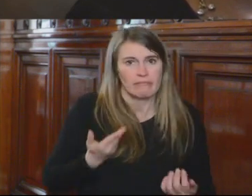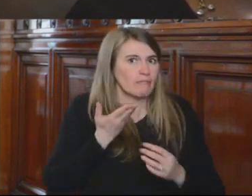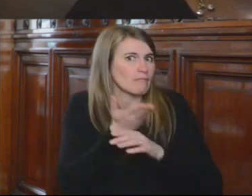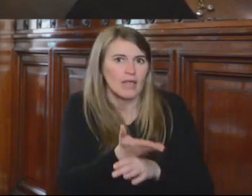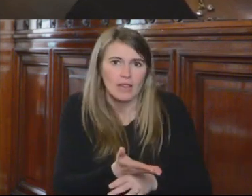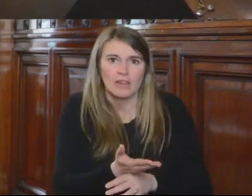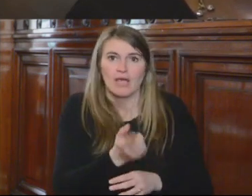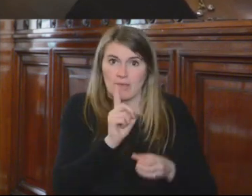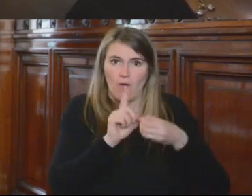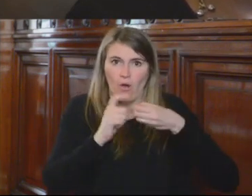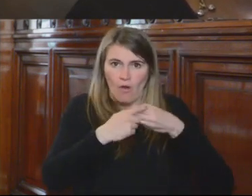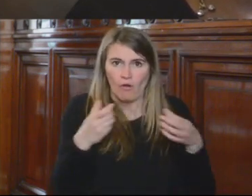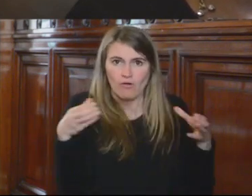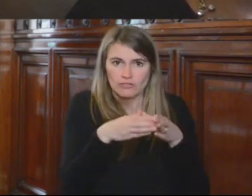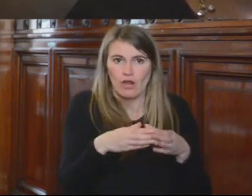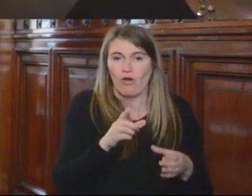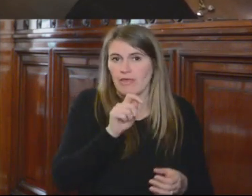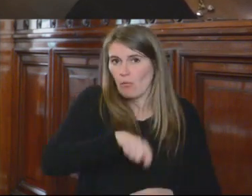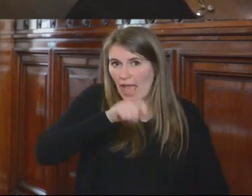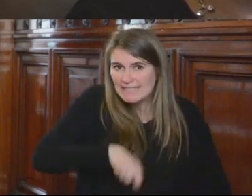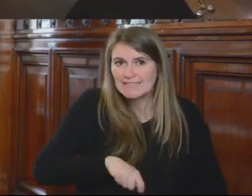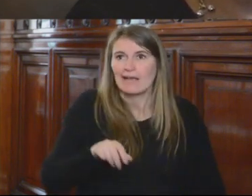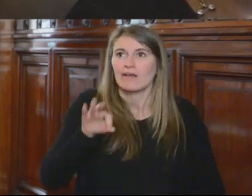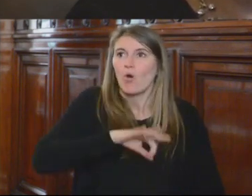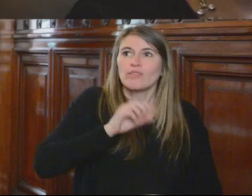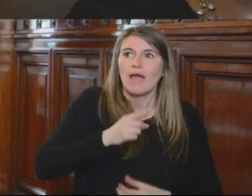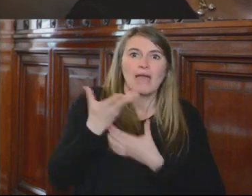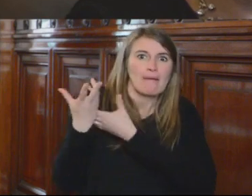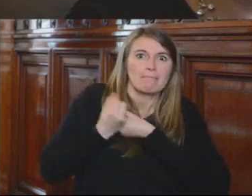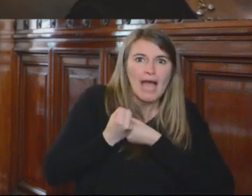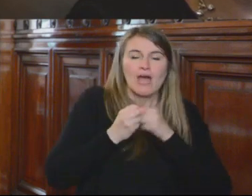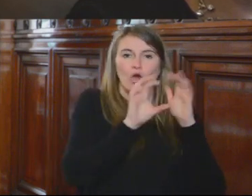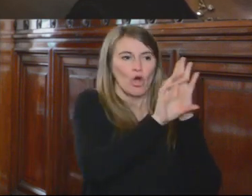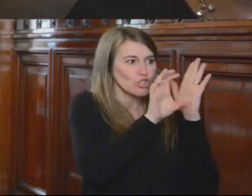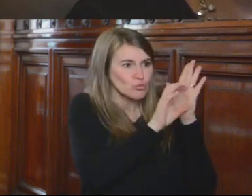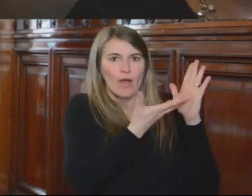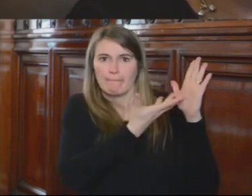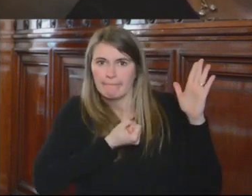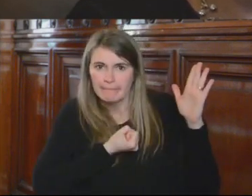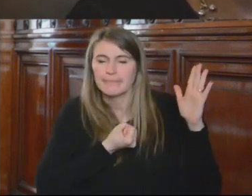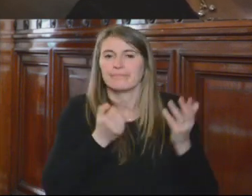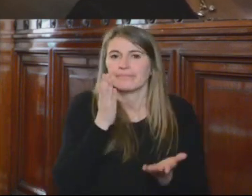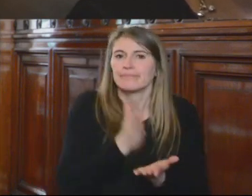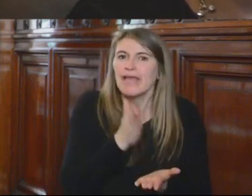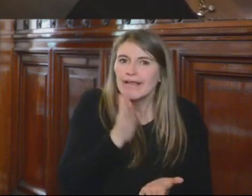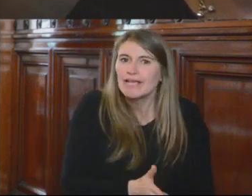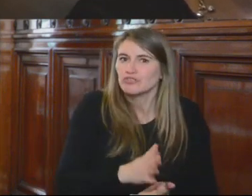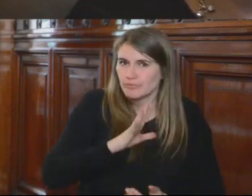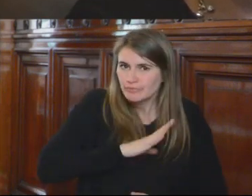Magistratura como ya a través de las acciones de amparo constitucional para proteger sus derechos ante la justicia